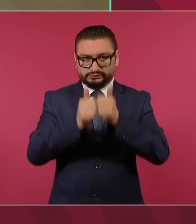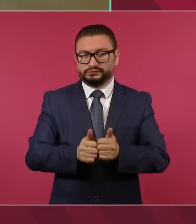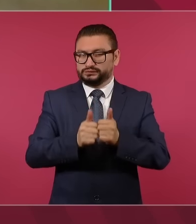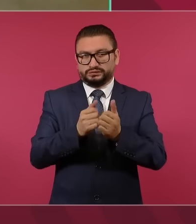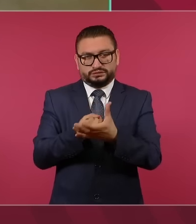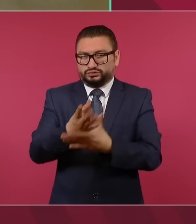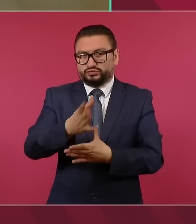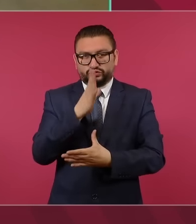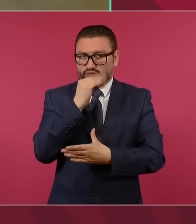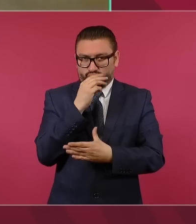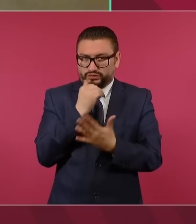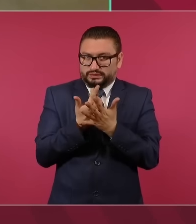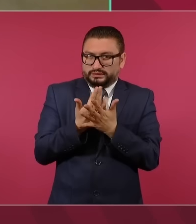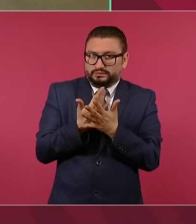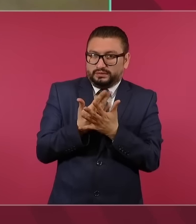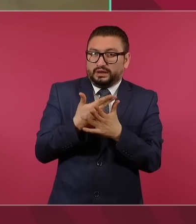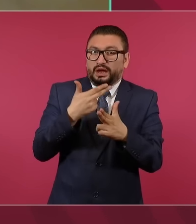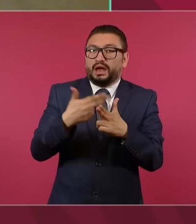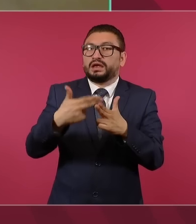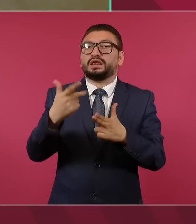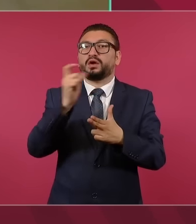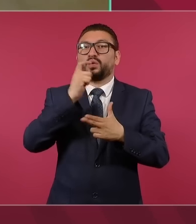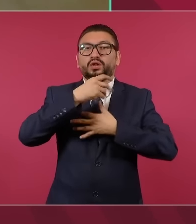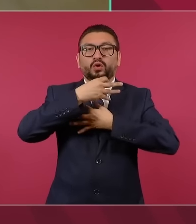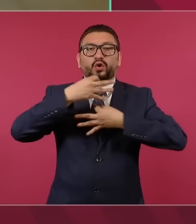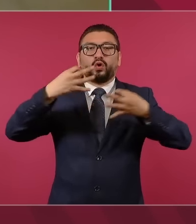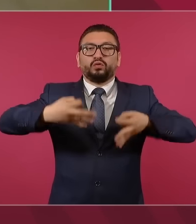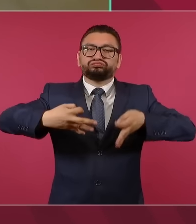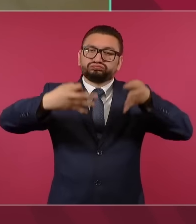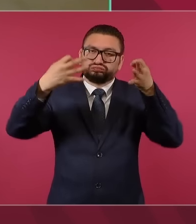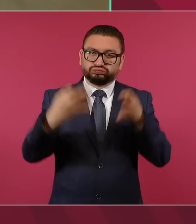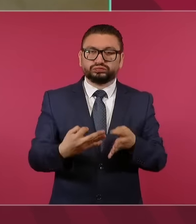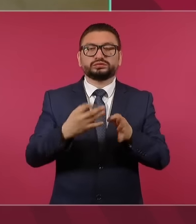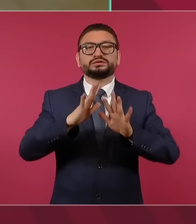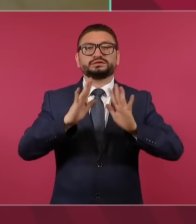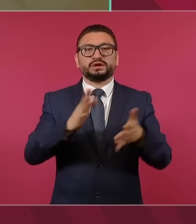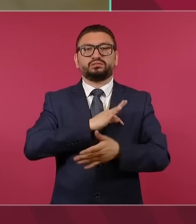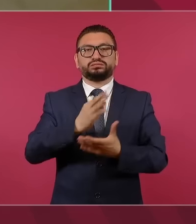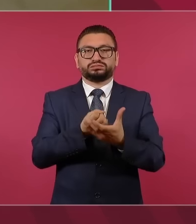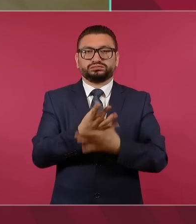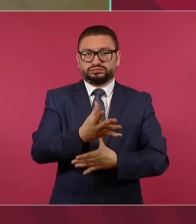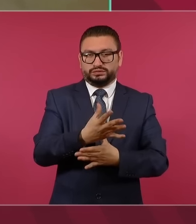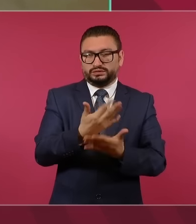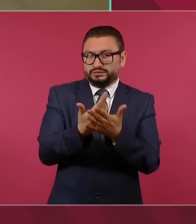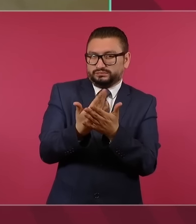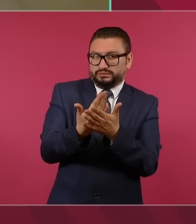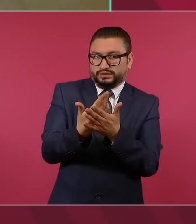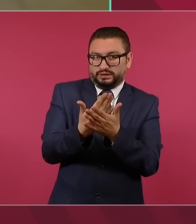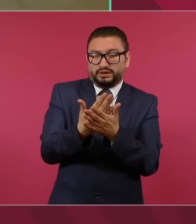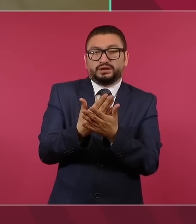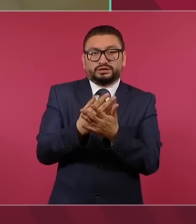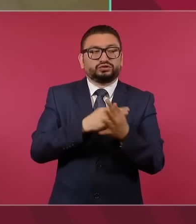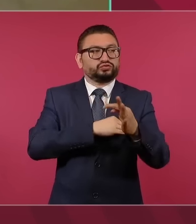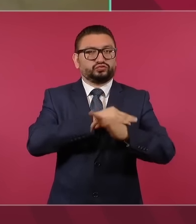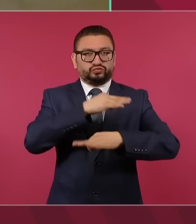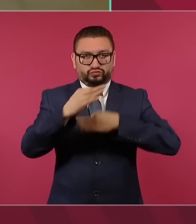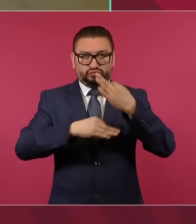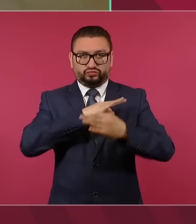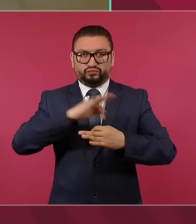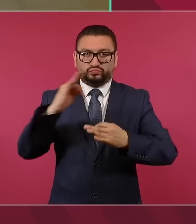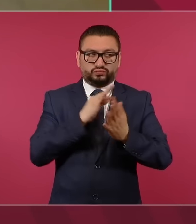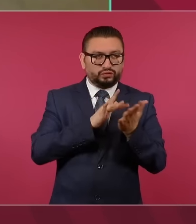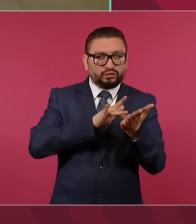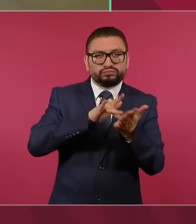hasta un aviso oficial para que puedan ellos salir y, entre todos, levantar Tulum